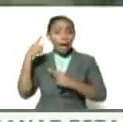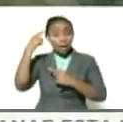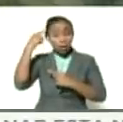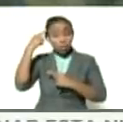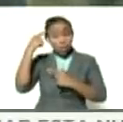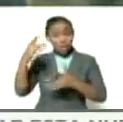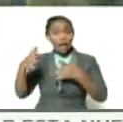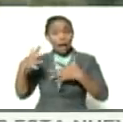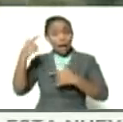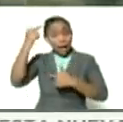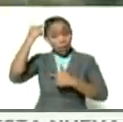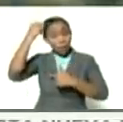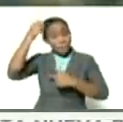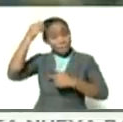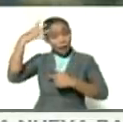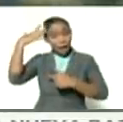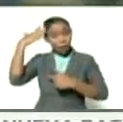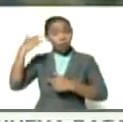canas